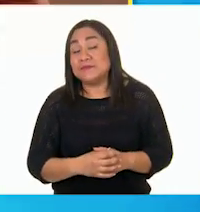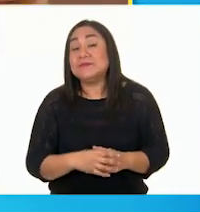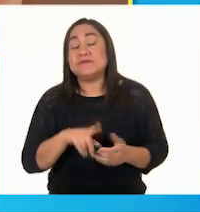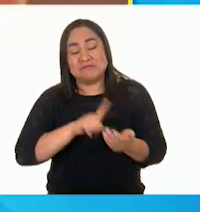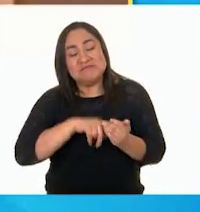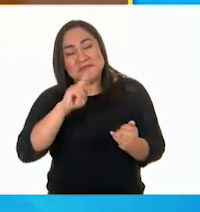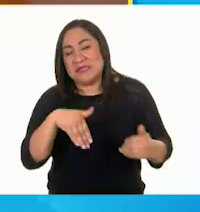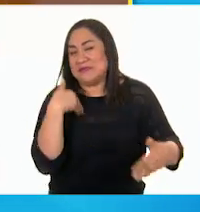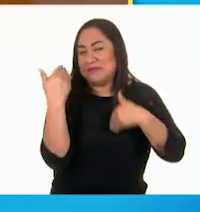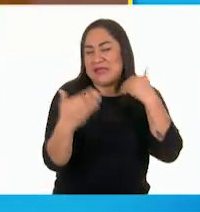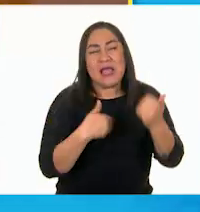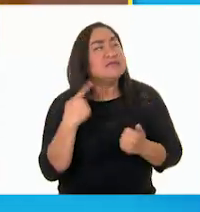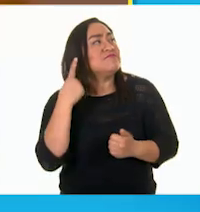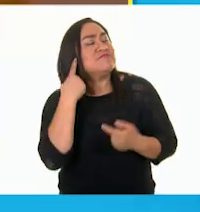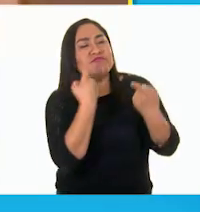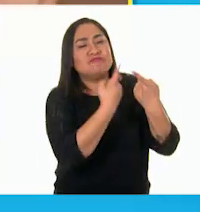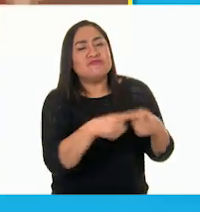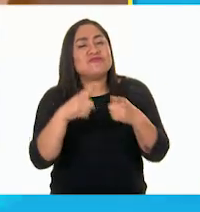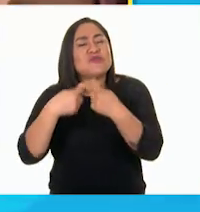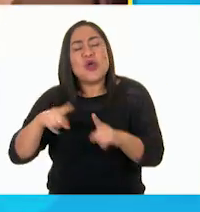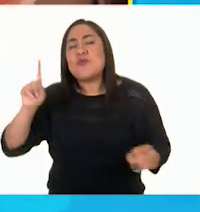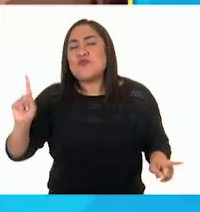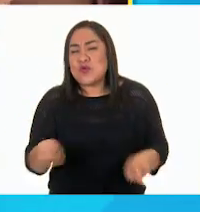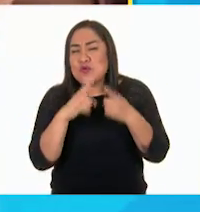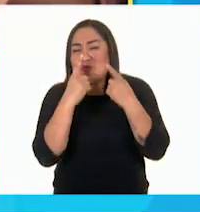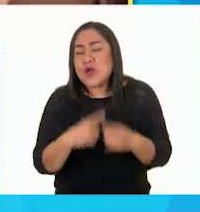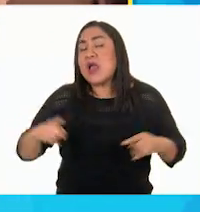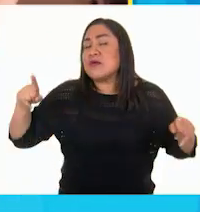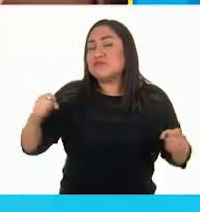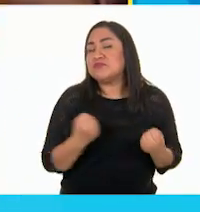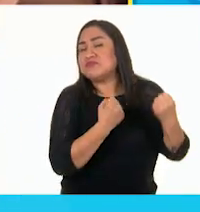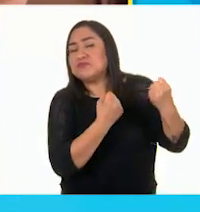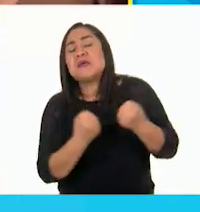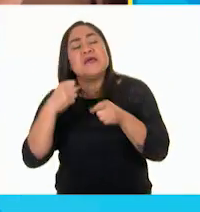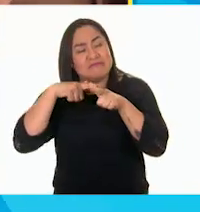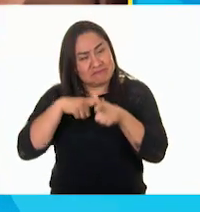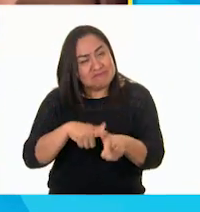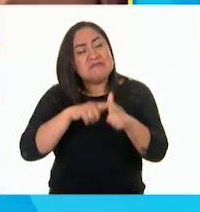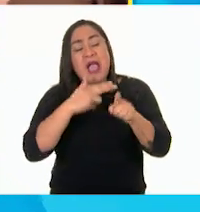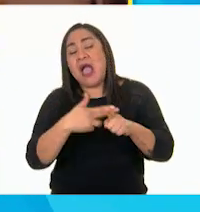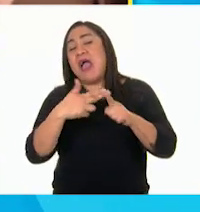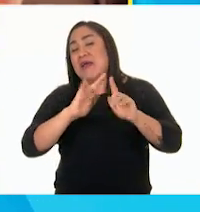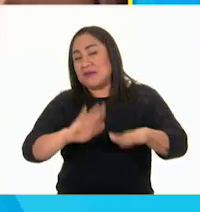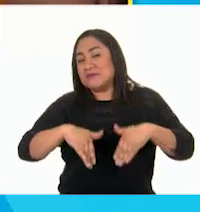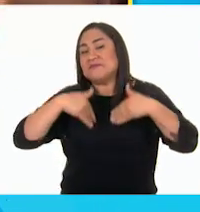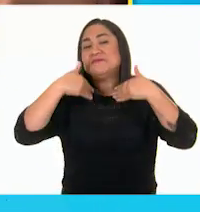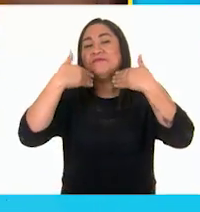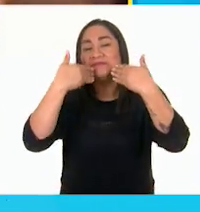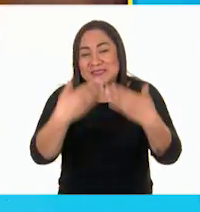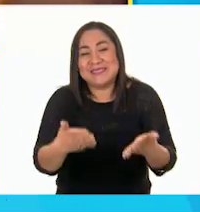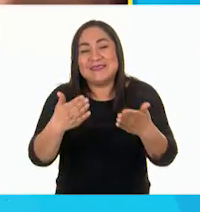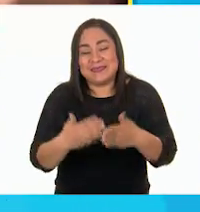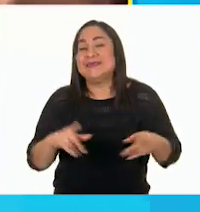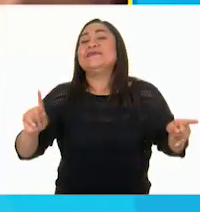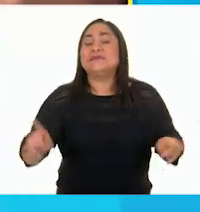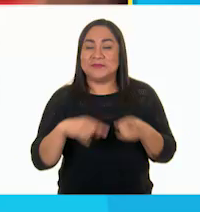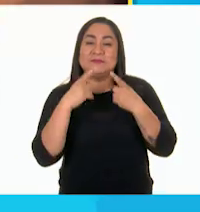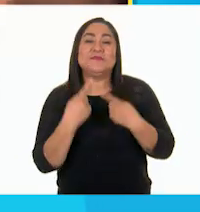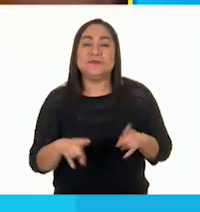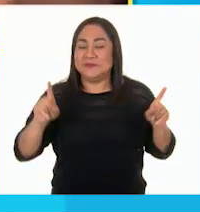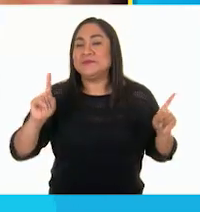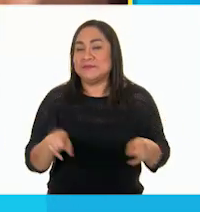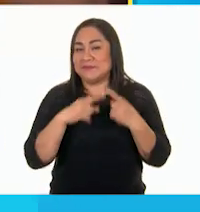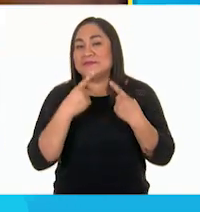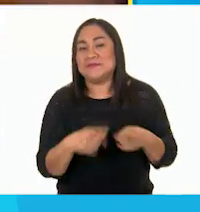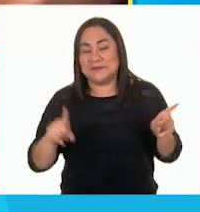divertido es oír música en el camino! Y vamos a seguir cantando hasta nuestro destino. ¡Prop-trop-trop